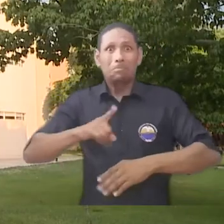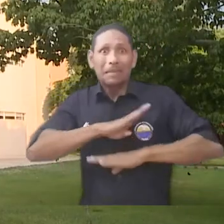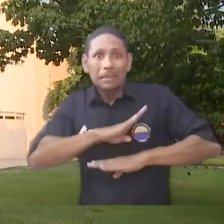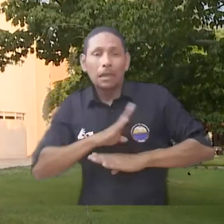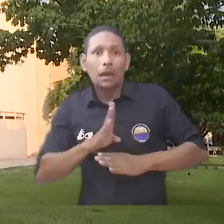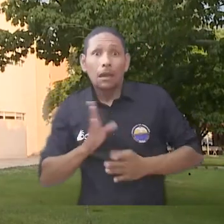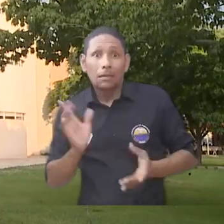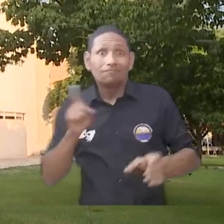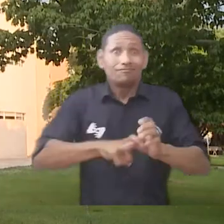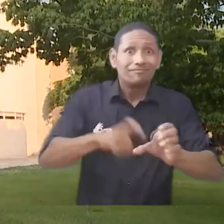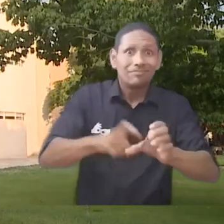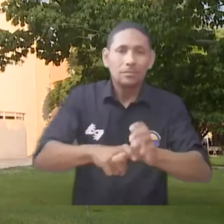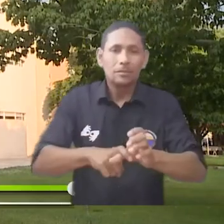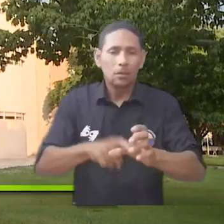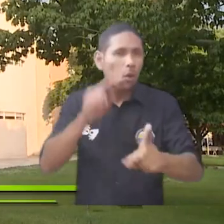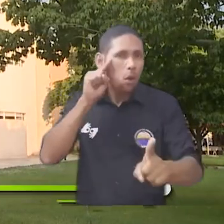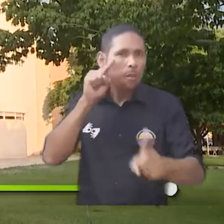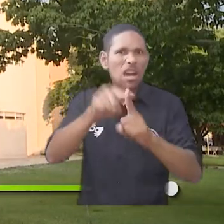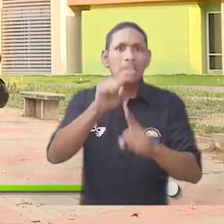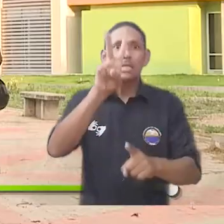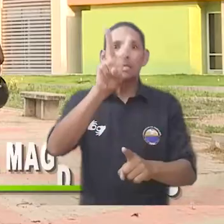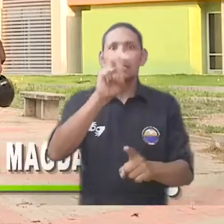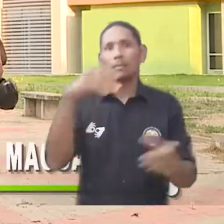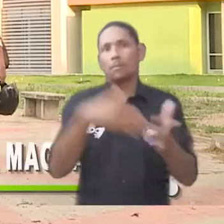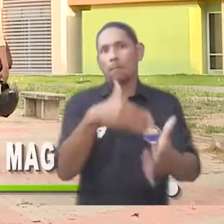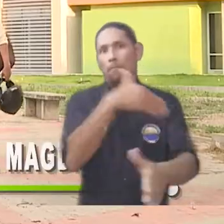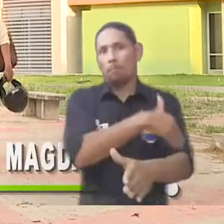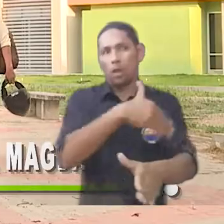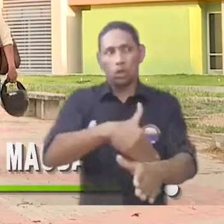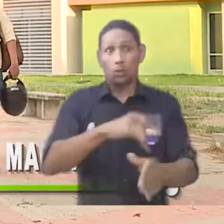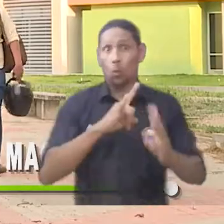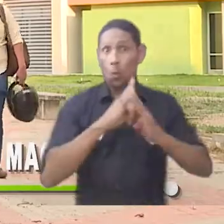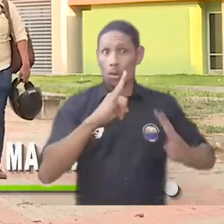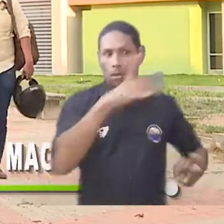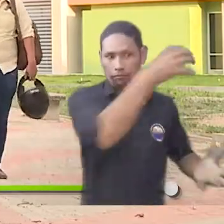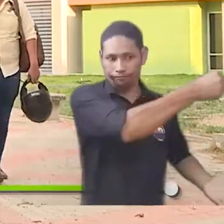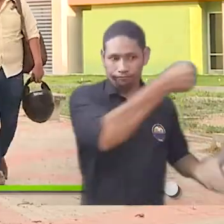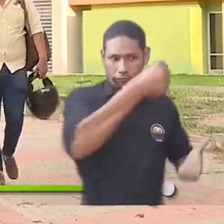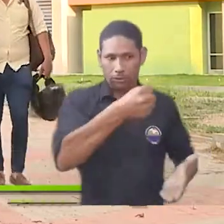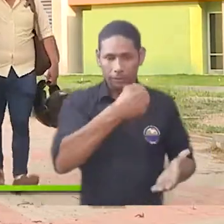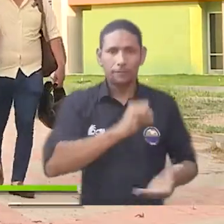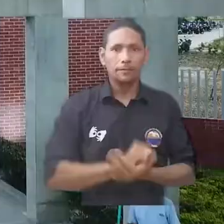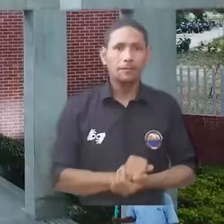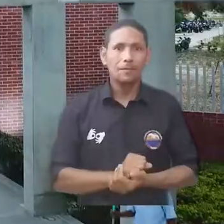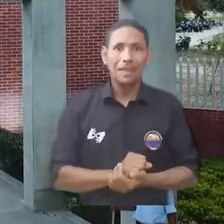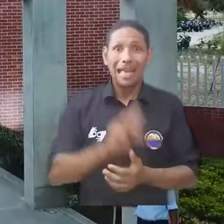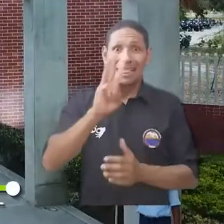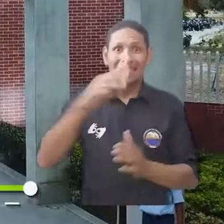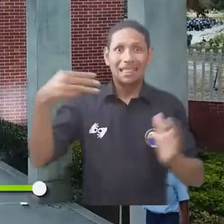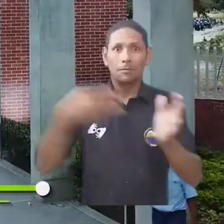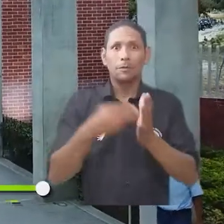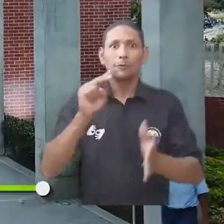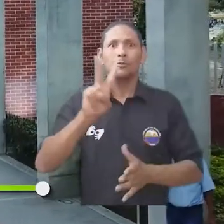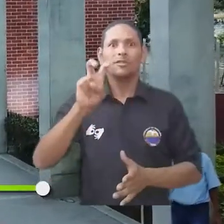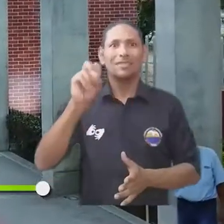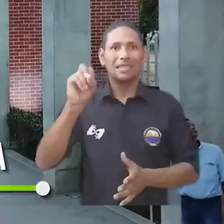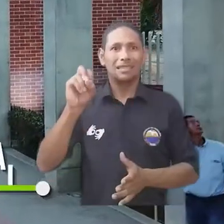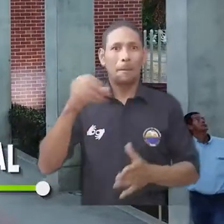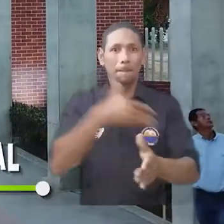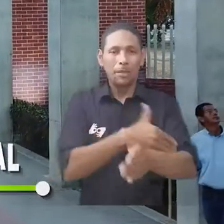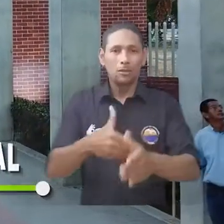aportes para alcanzar la matrícula cero son 7 mil millones de pesos de la Universidad del Magdalena, 3 mil 270